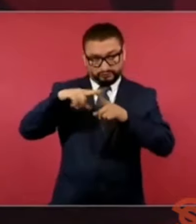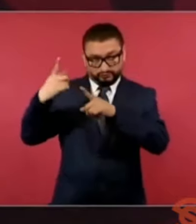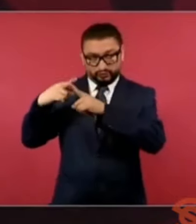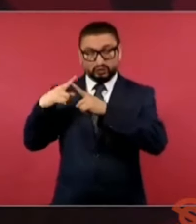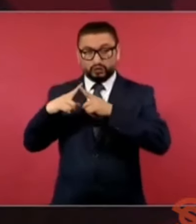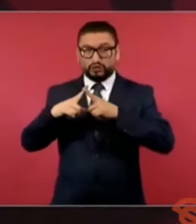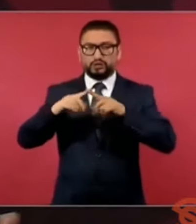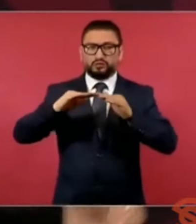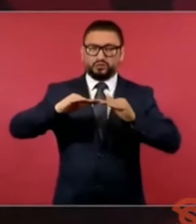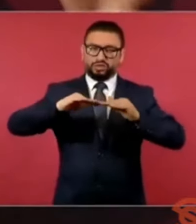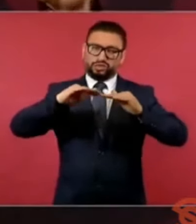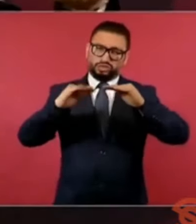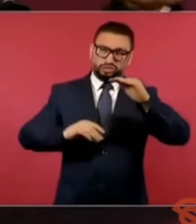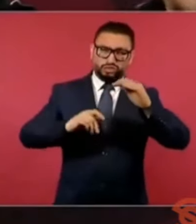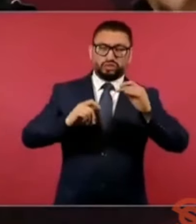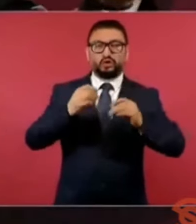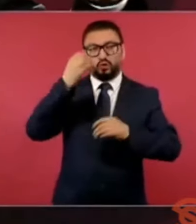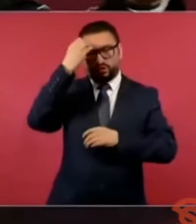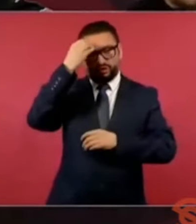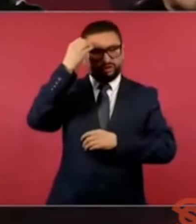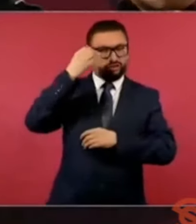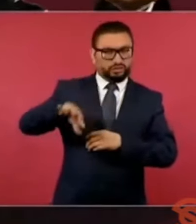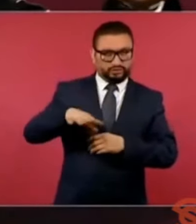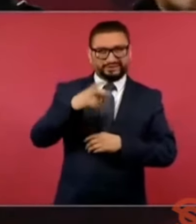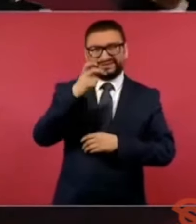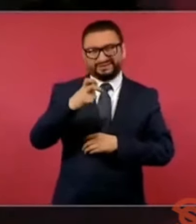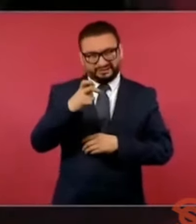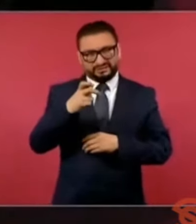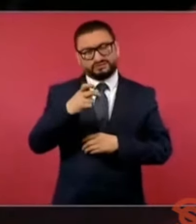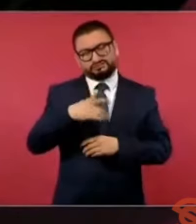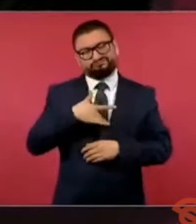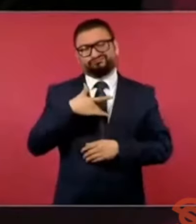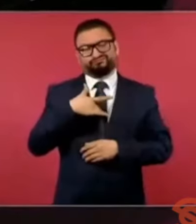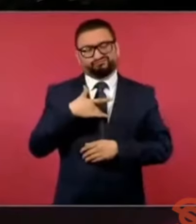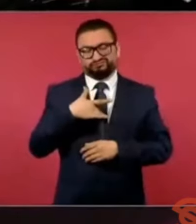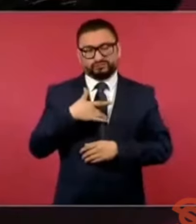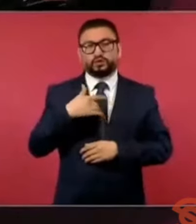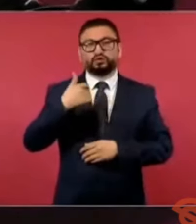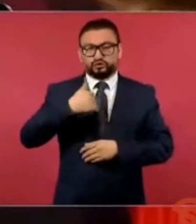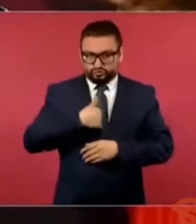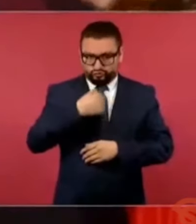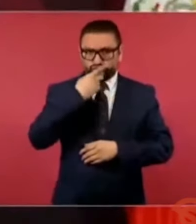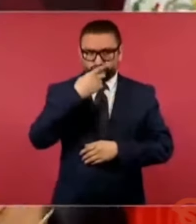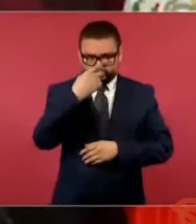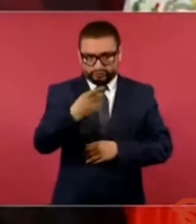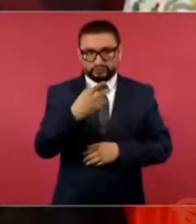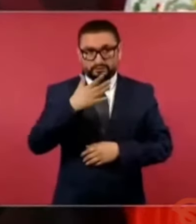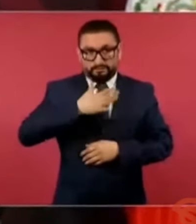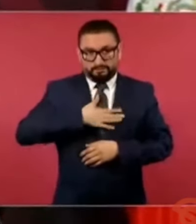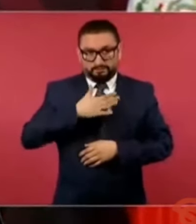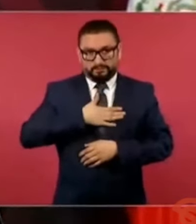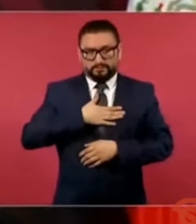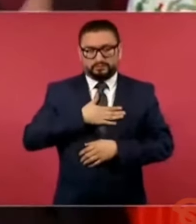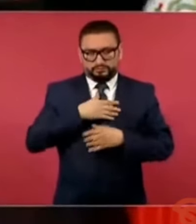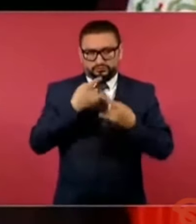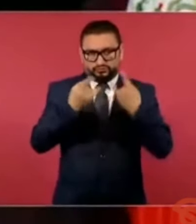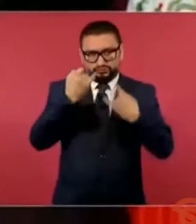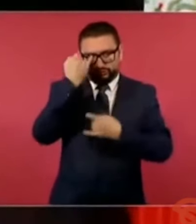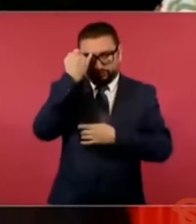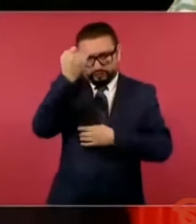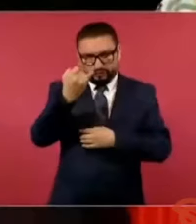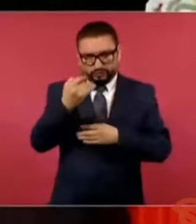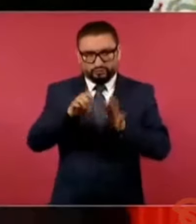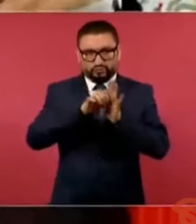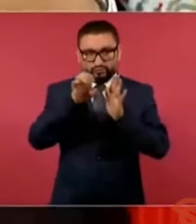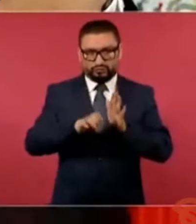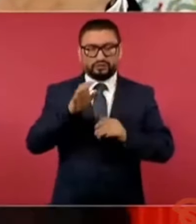Y lo voy a decir, así porque es parte de mi hipótesis, lo que somos hoy